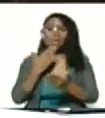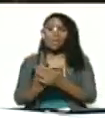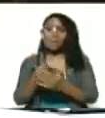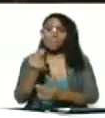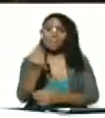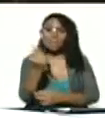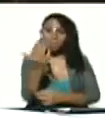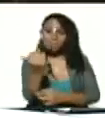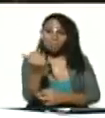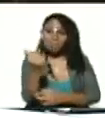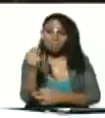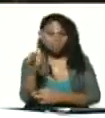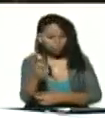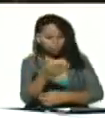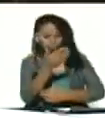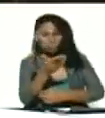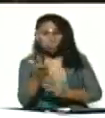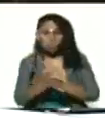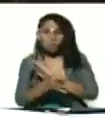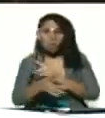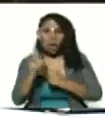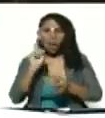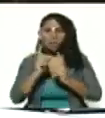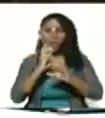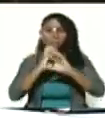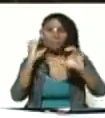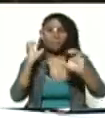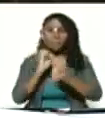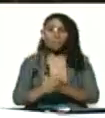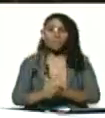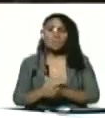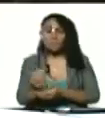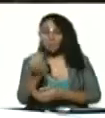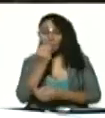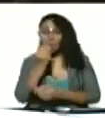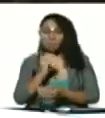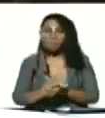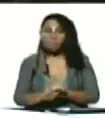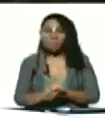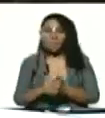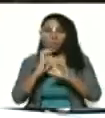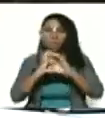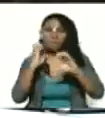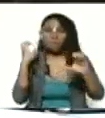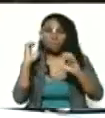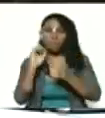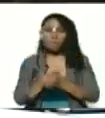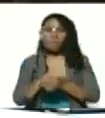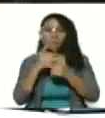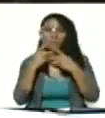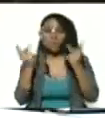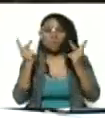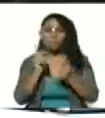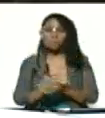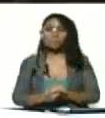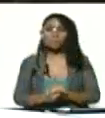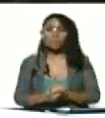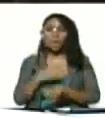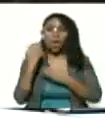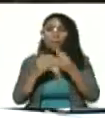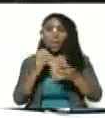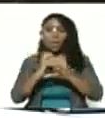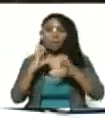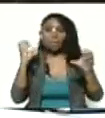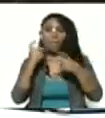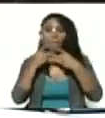plata a la gente para dejarla circular sobre todo a los transportistas de alimentos a los transportistas de público al transporte